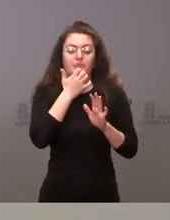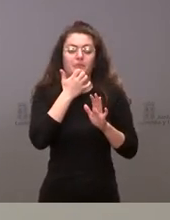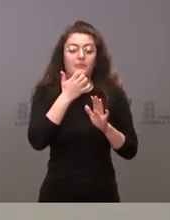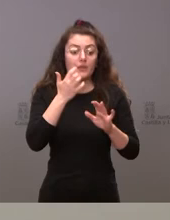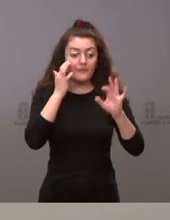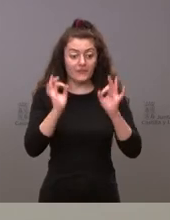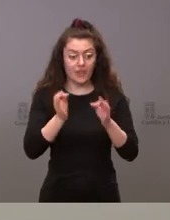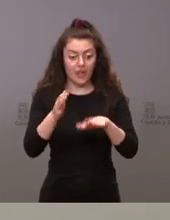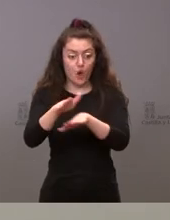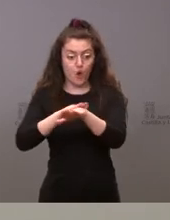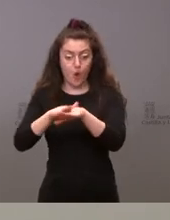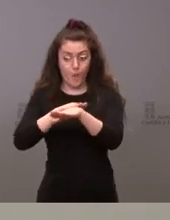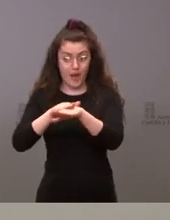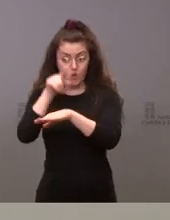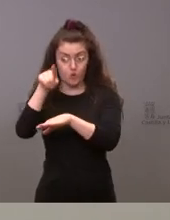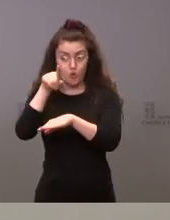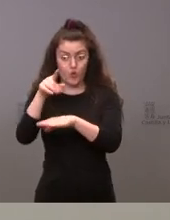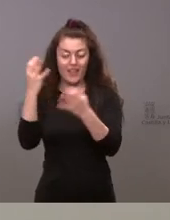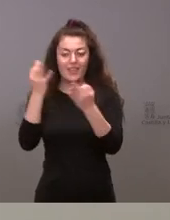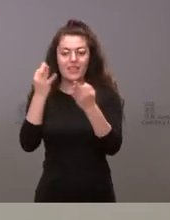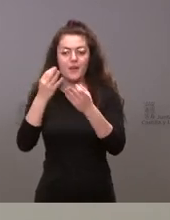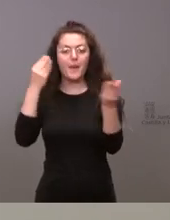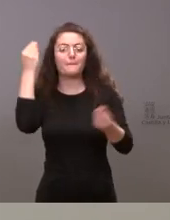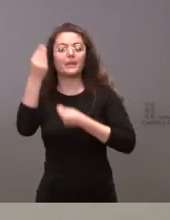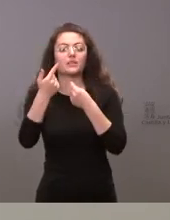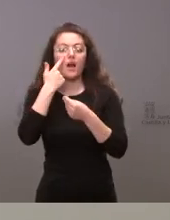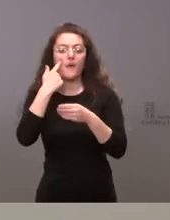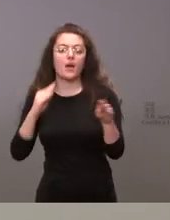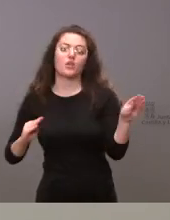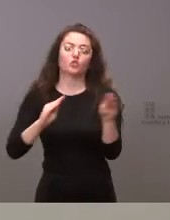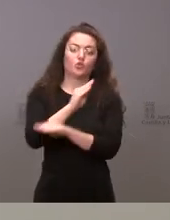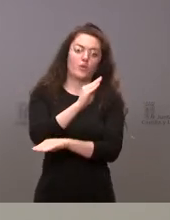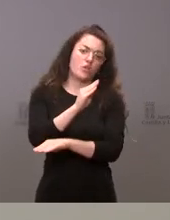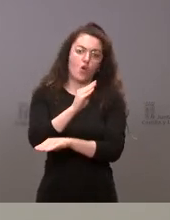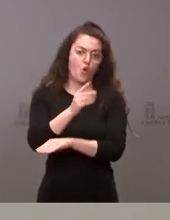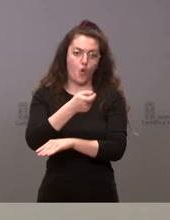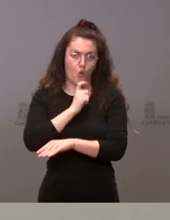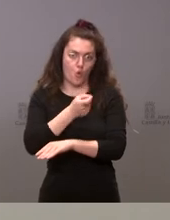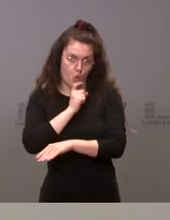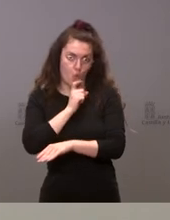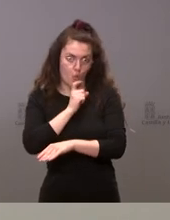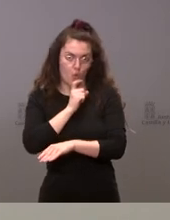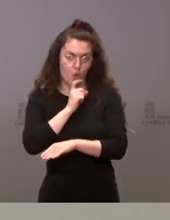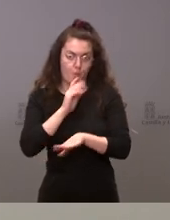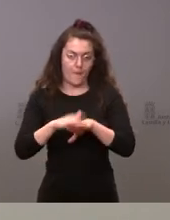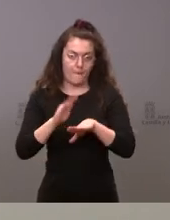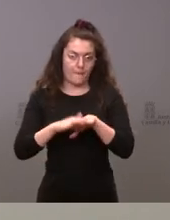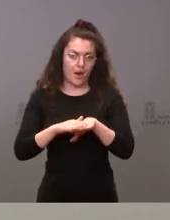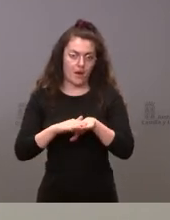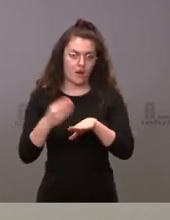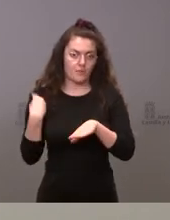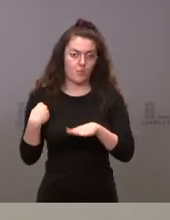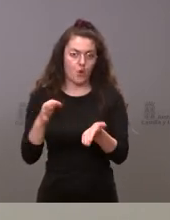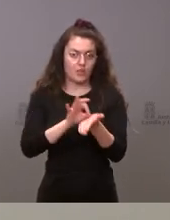el gobierno vaya pensando en constituir un mecanismo de financiación de lo que pueda suponer el coste de la prestación de estos